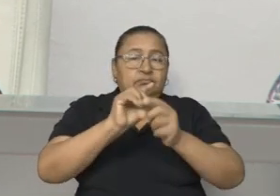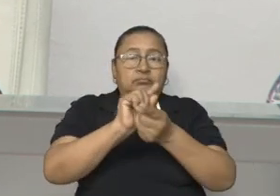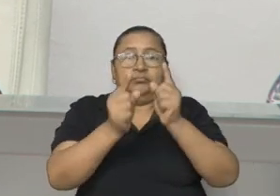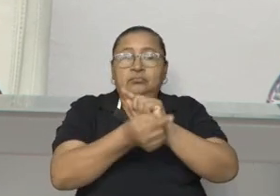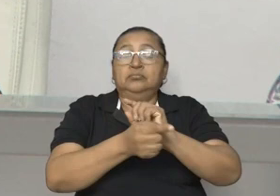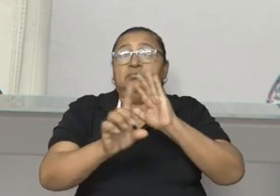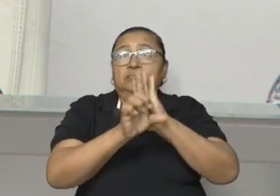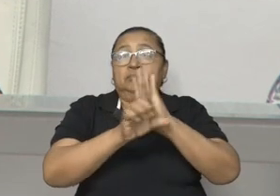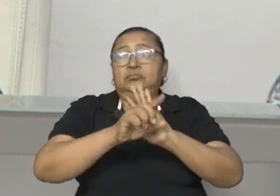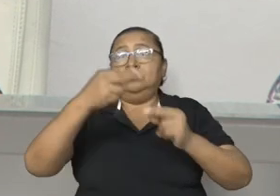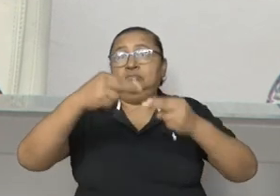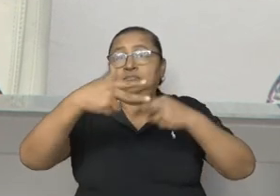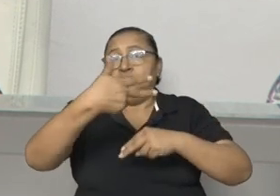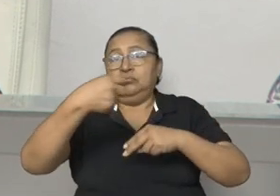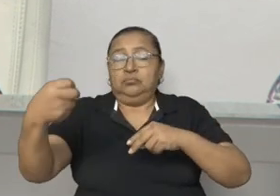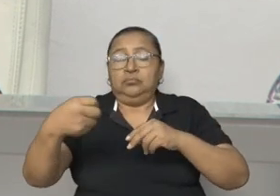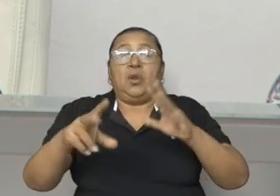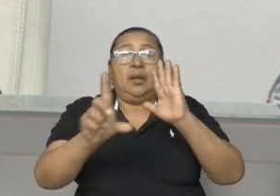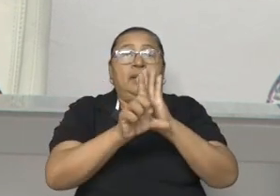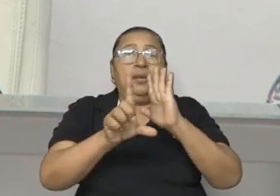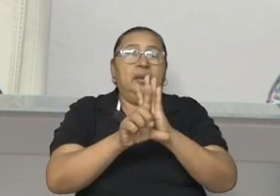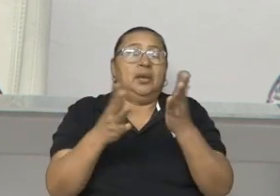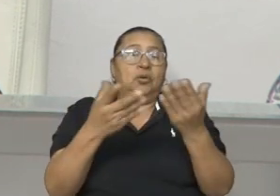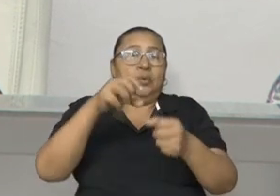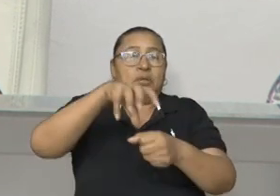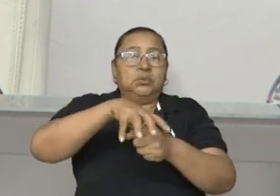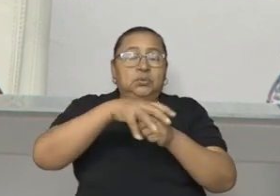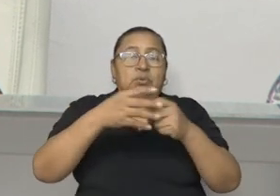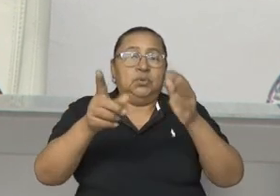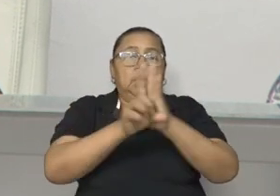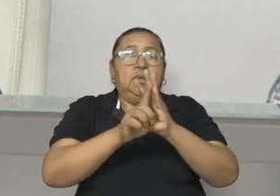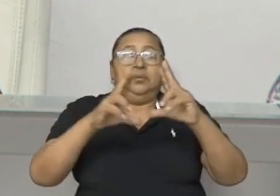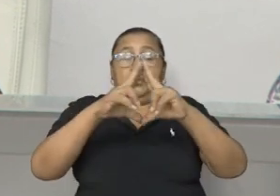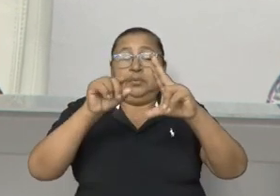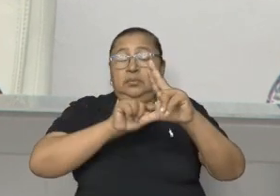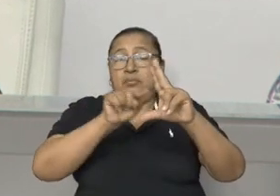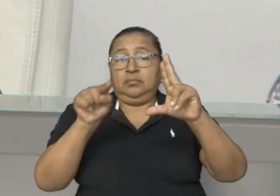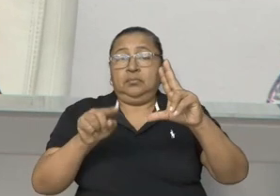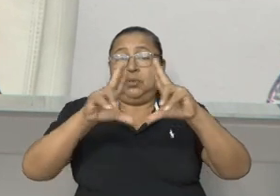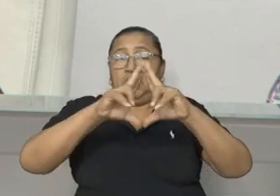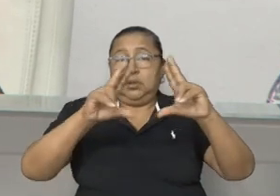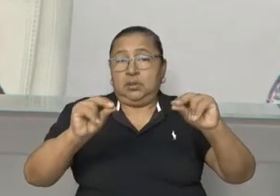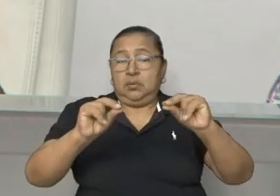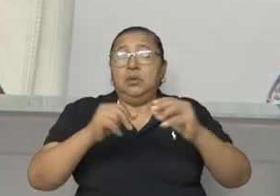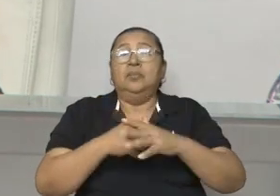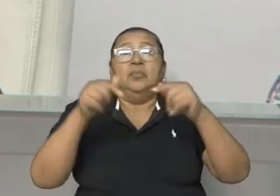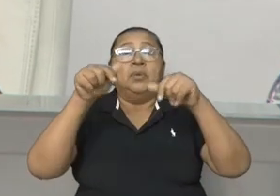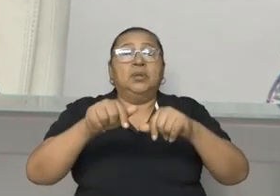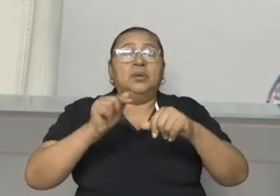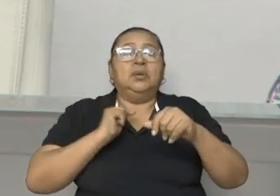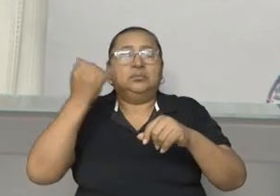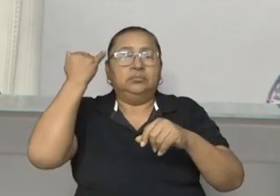800, ley del régimen jurídico del Gran Canal Interoceánico de Nicaragua y de